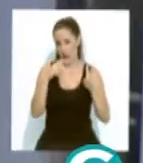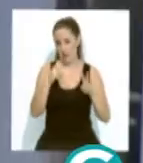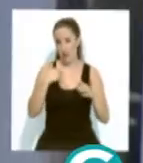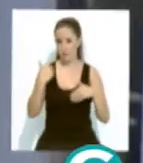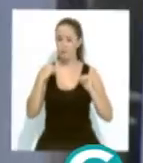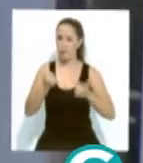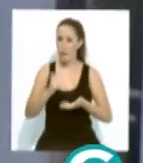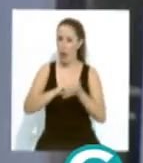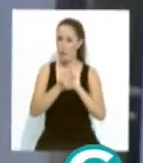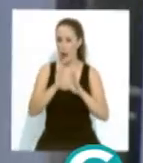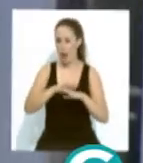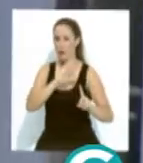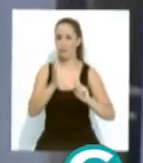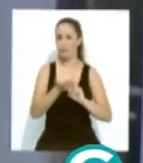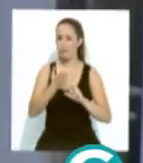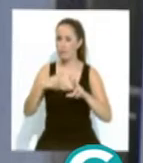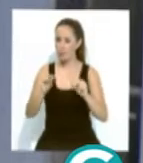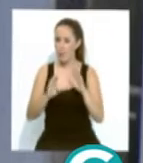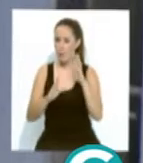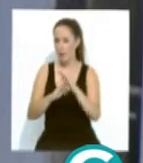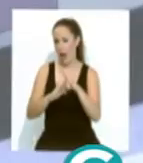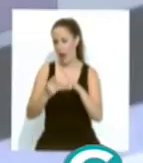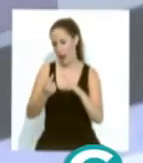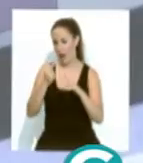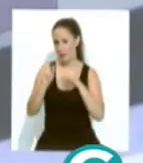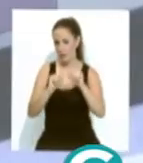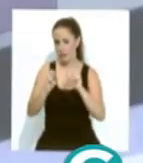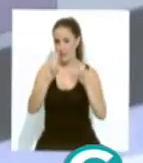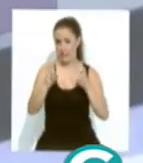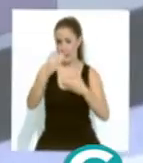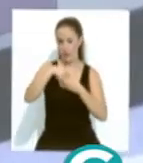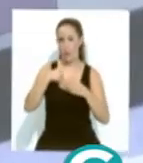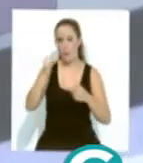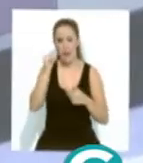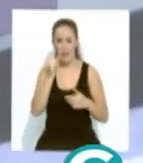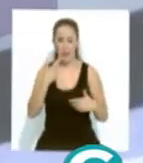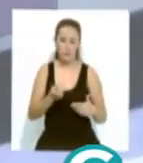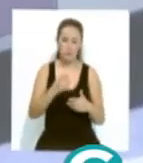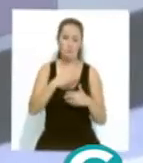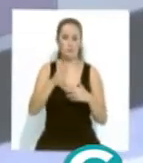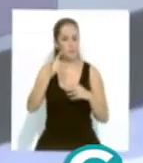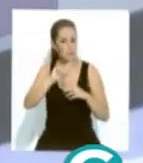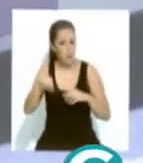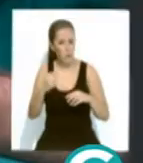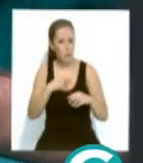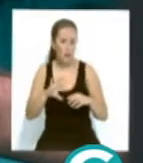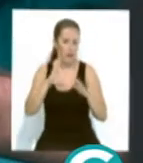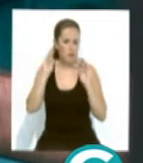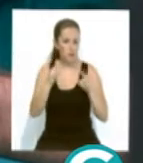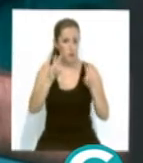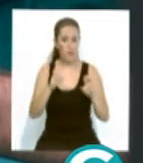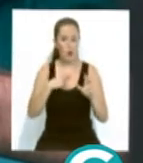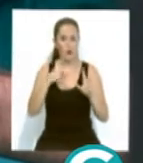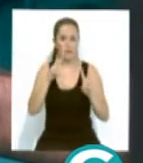protocolo pionero para combatir el brote de listeriosis entre embarazadas. Esto después de que se haya producido un nuevo caso de